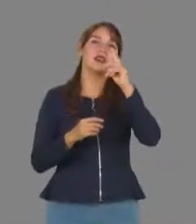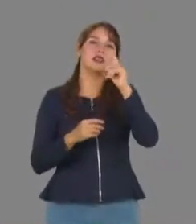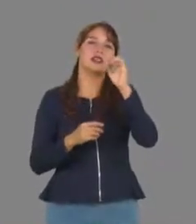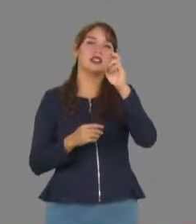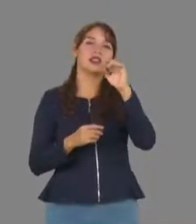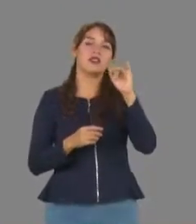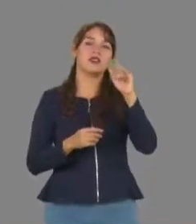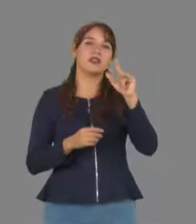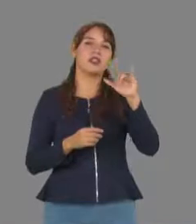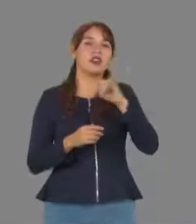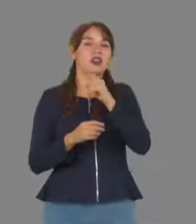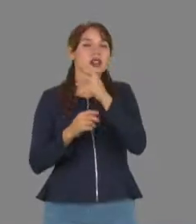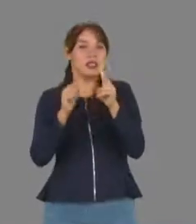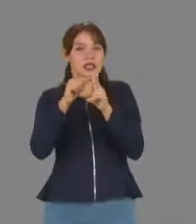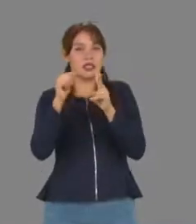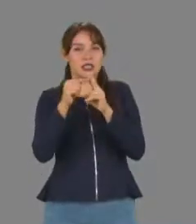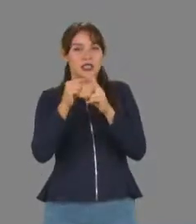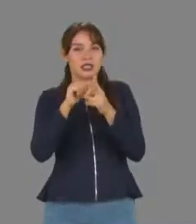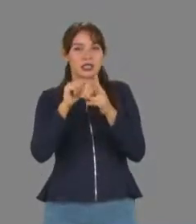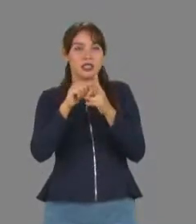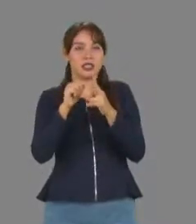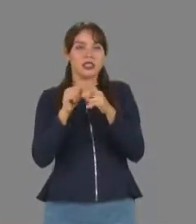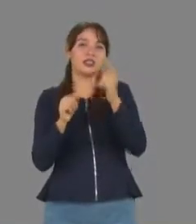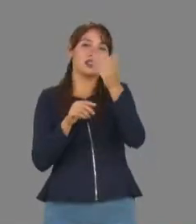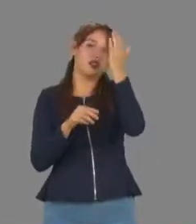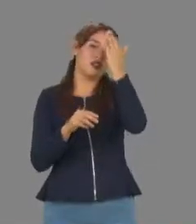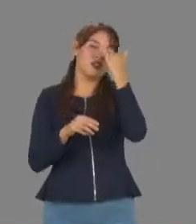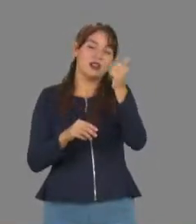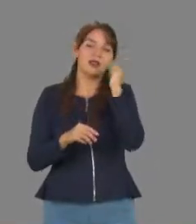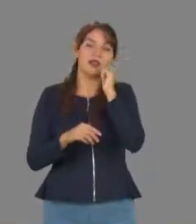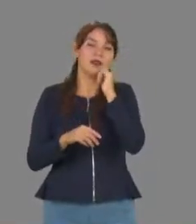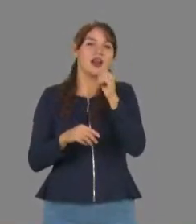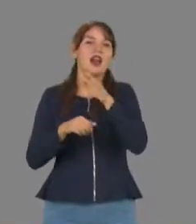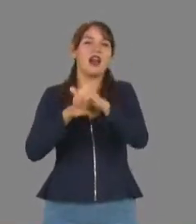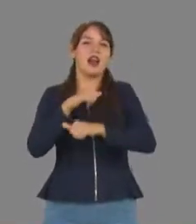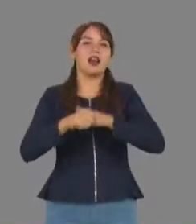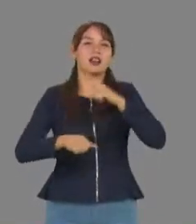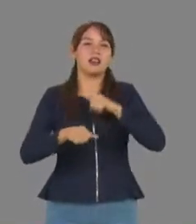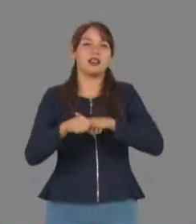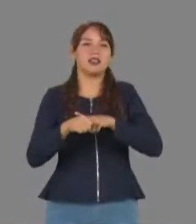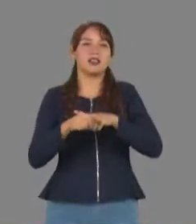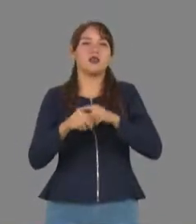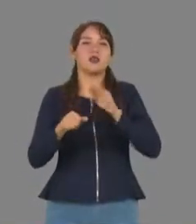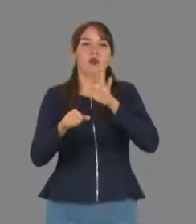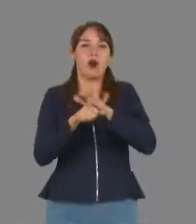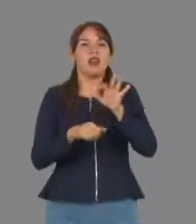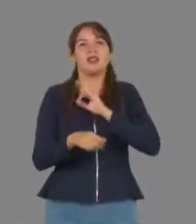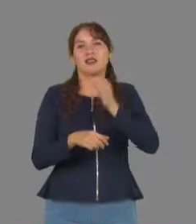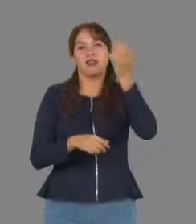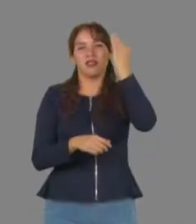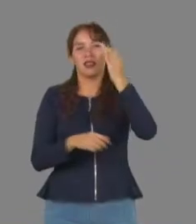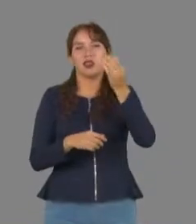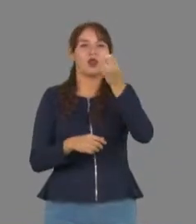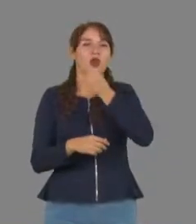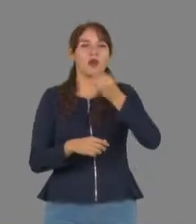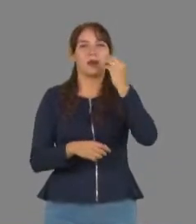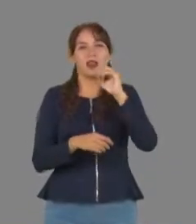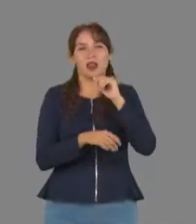Terofila beltrani. El primero es una especie que se conoce desde hace mucho tiempo como un insecto que se puede consumir.